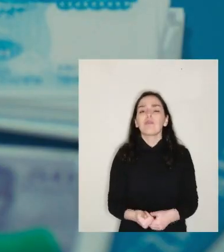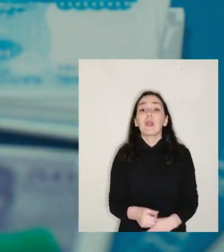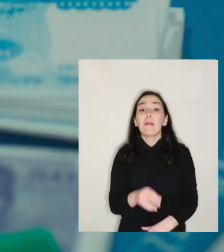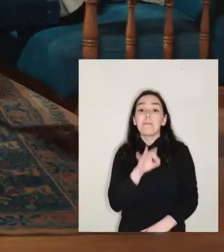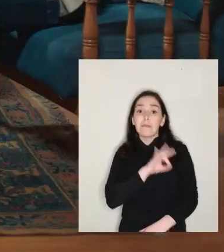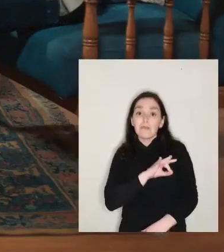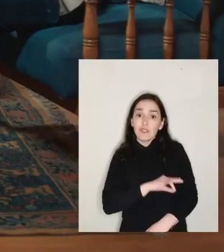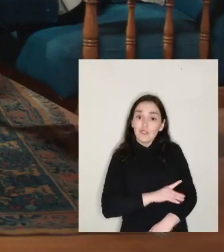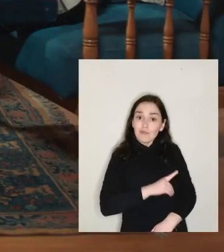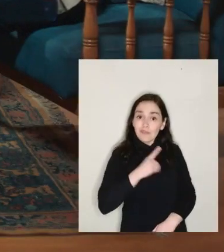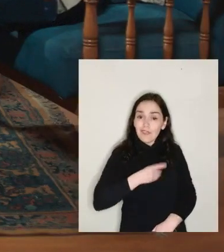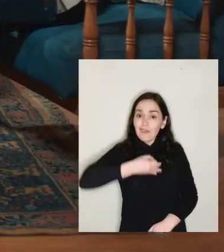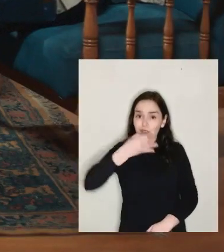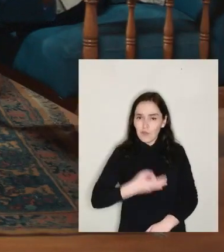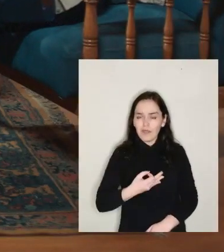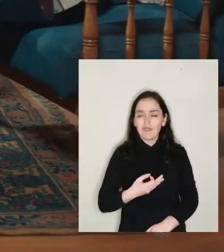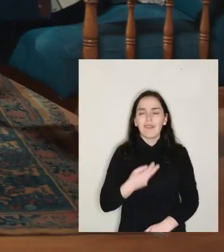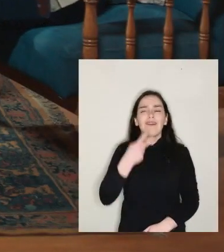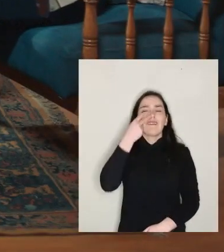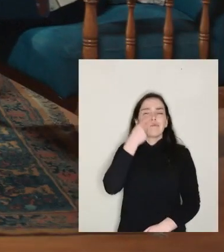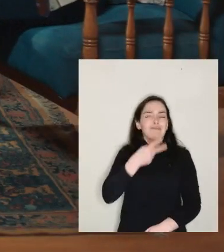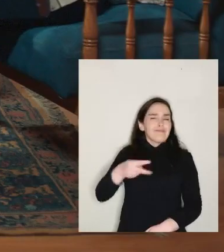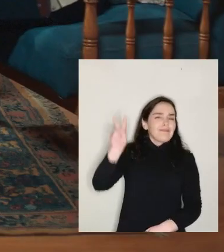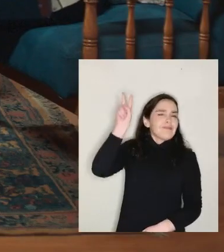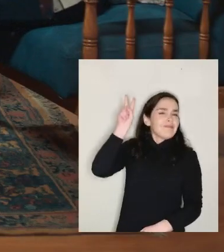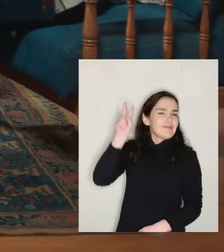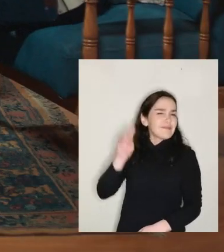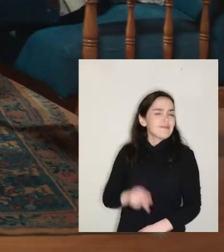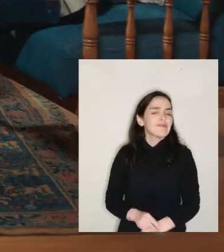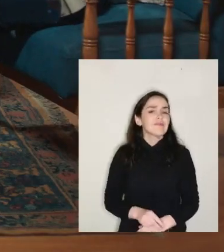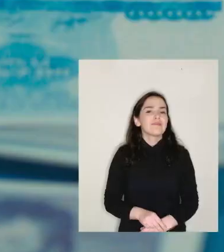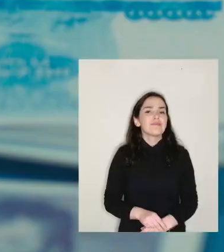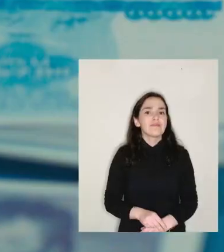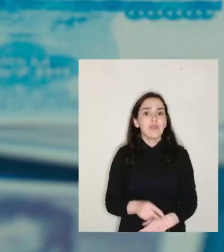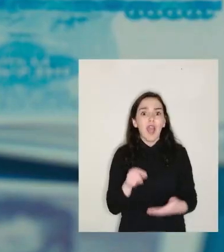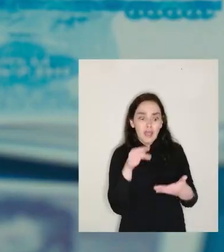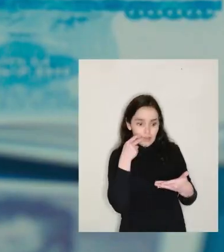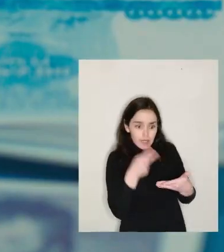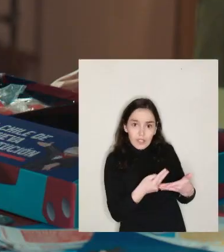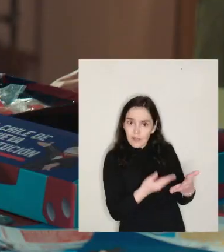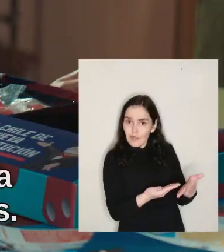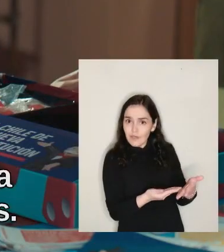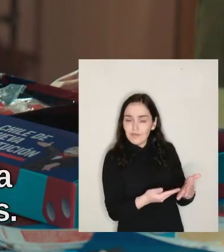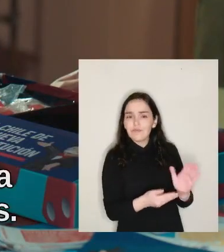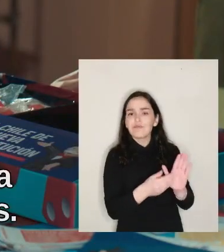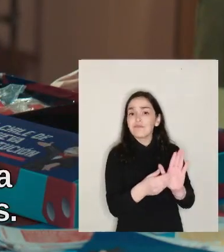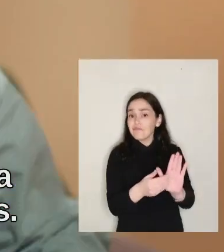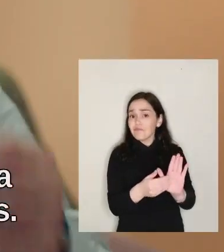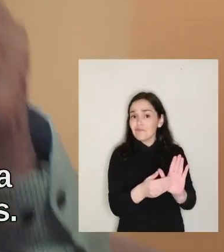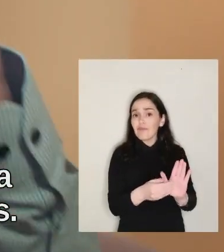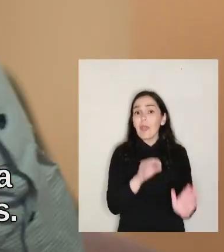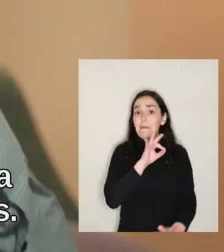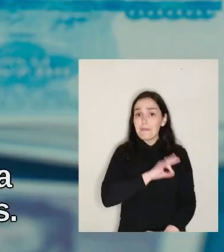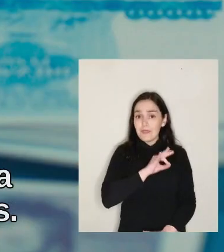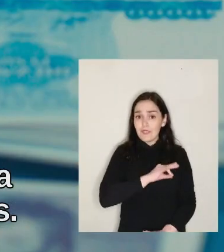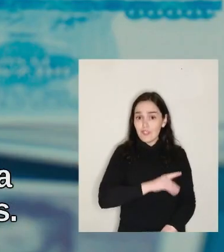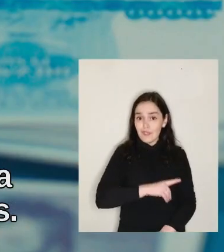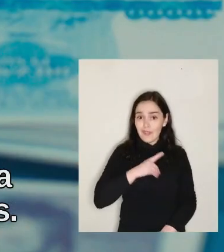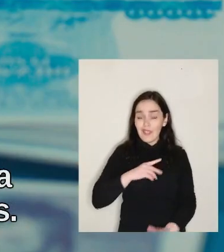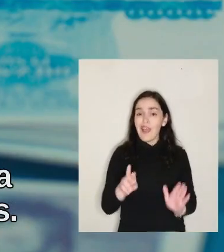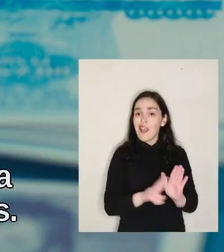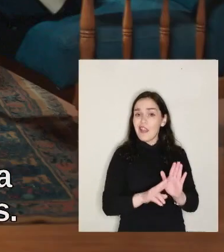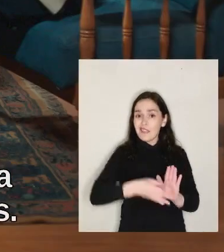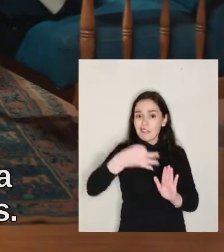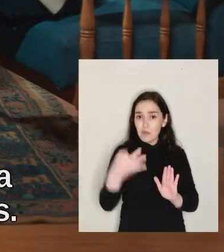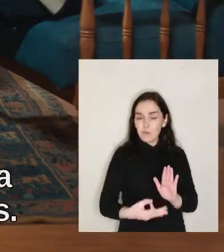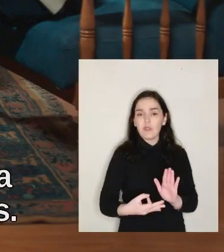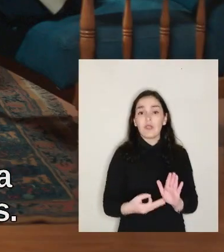digna asegurada. ¡Dónde la viste! ¡Aquí la vi! Pensiones dignas es la regla que